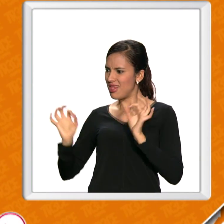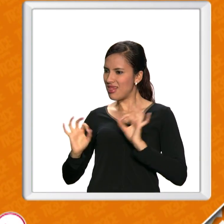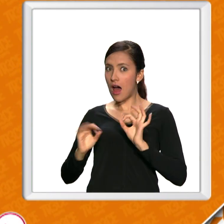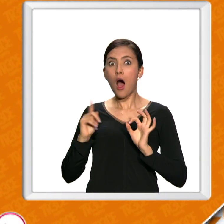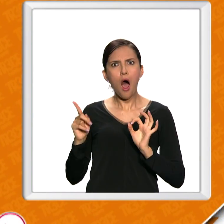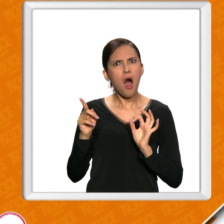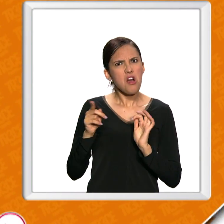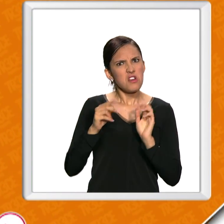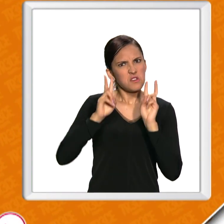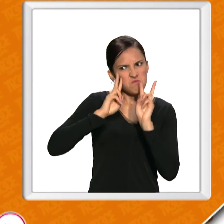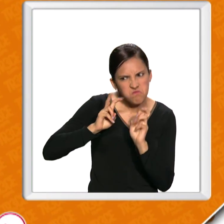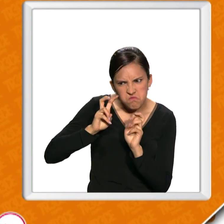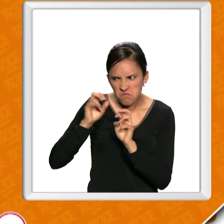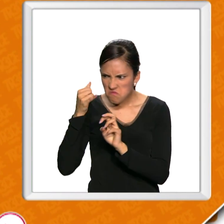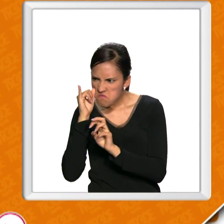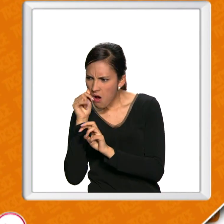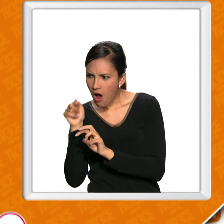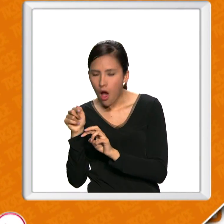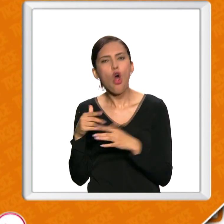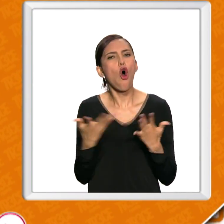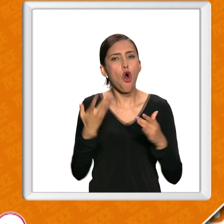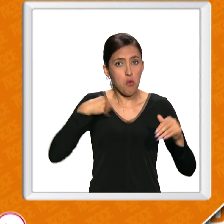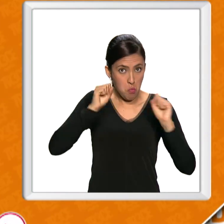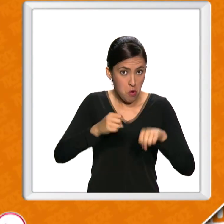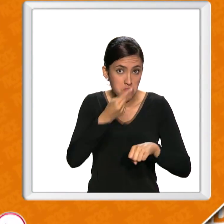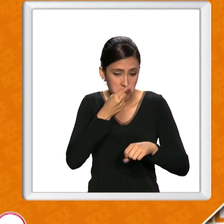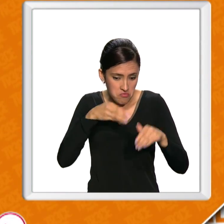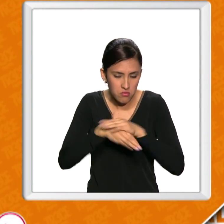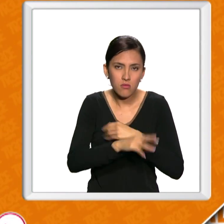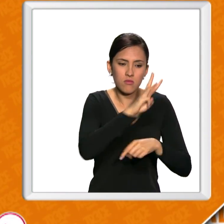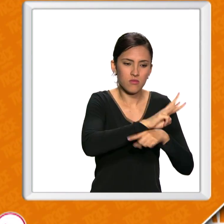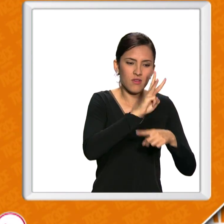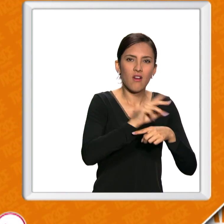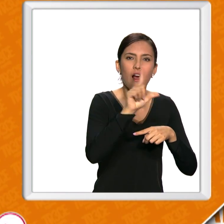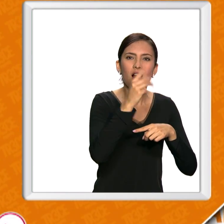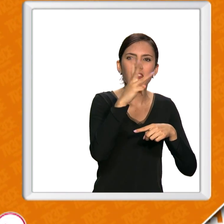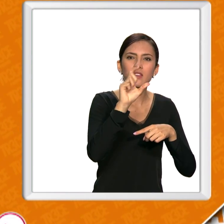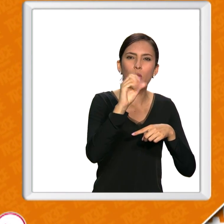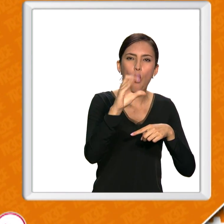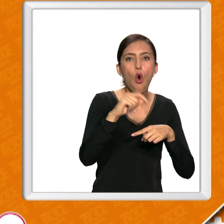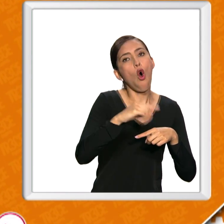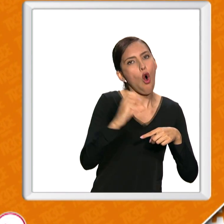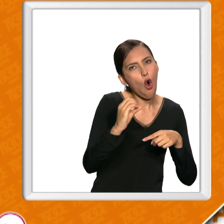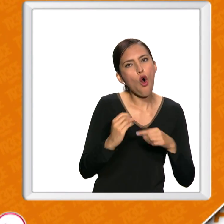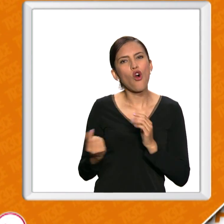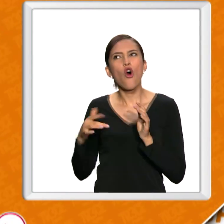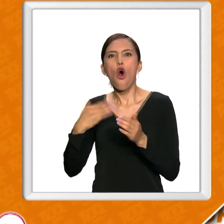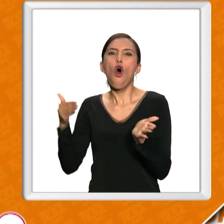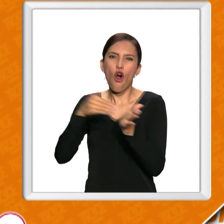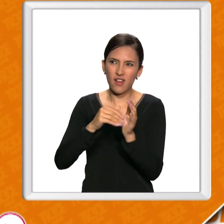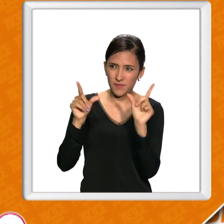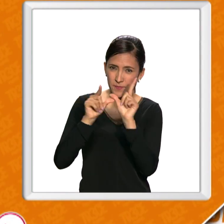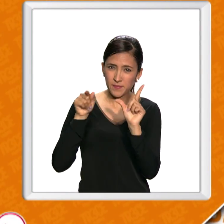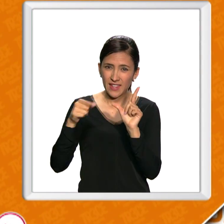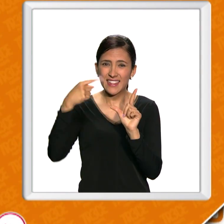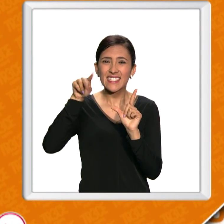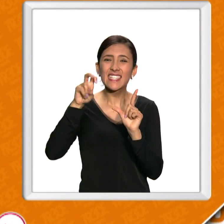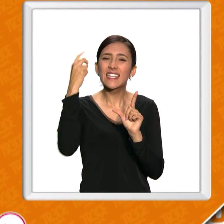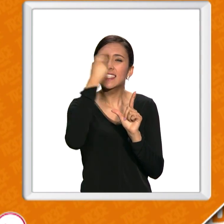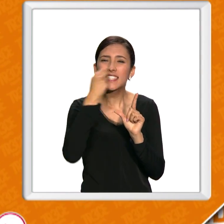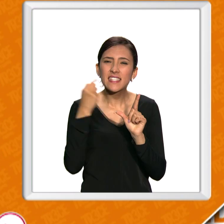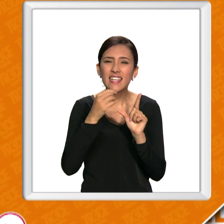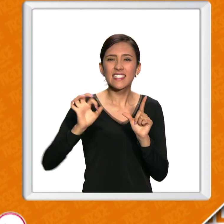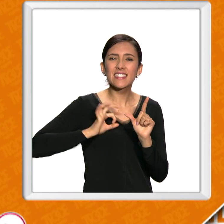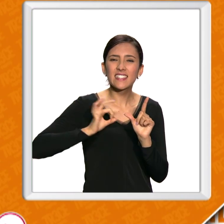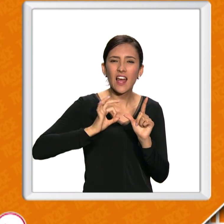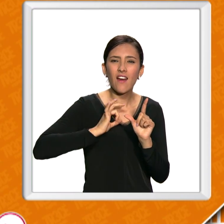realización. Lo puede encontrar completico en Canal13.com, nuestra página. O repítalo el próximo 17 de septiembre, sábado a